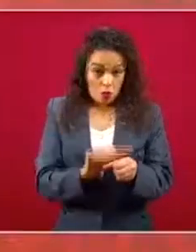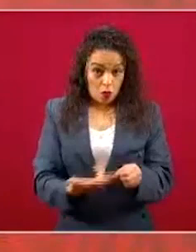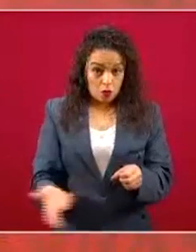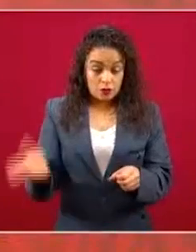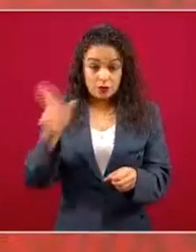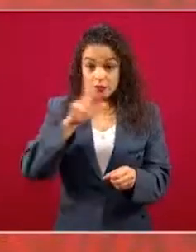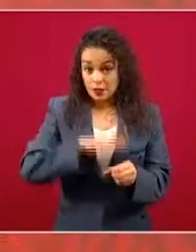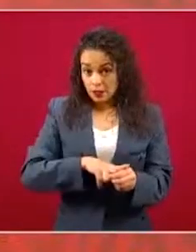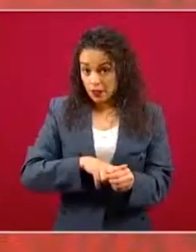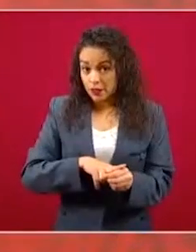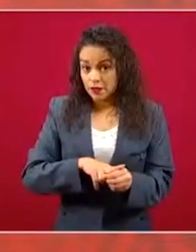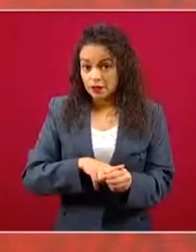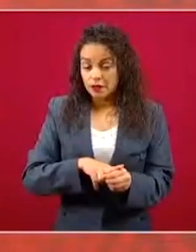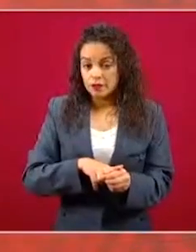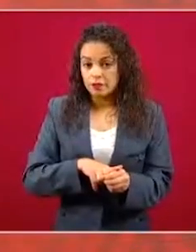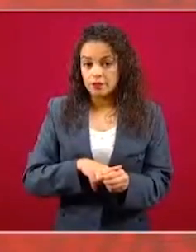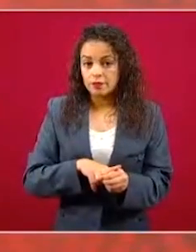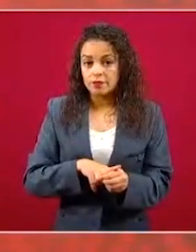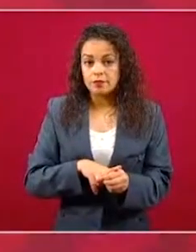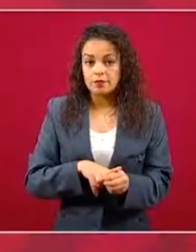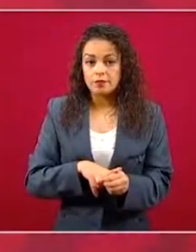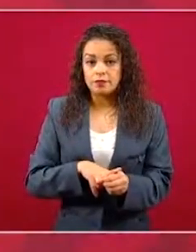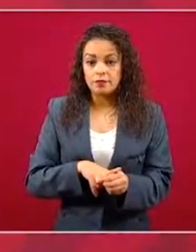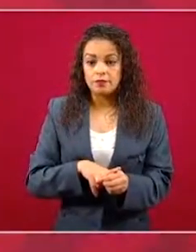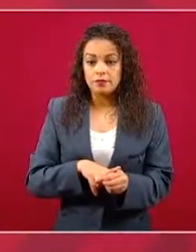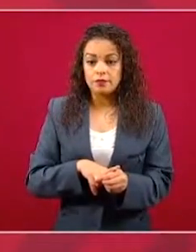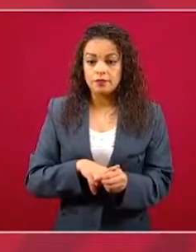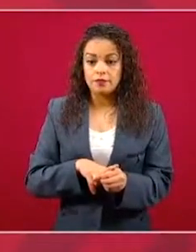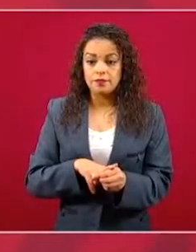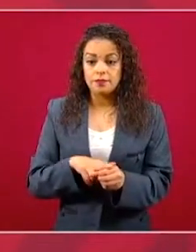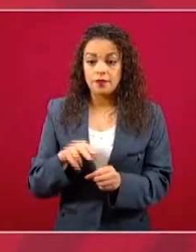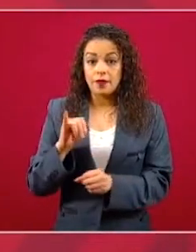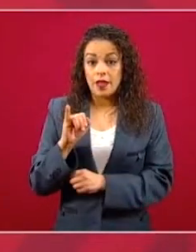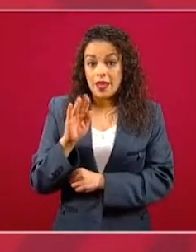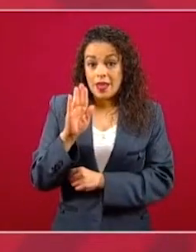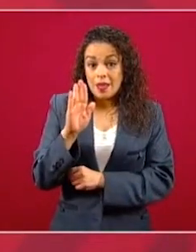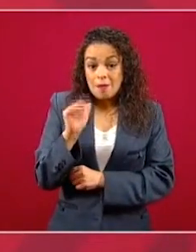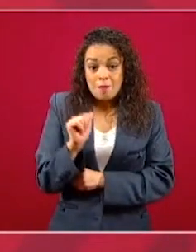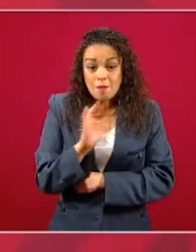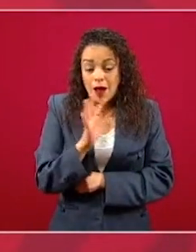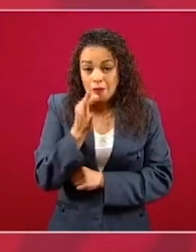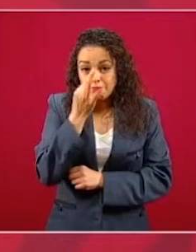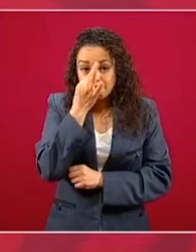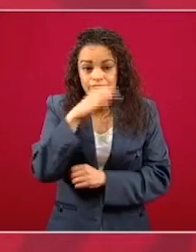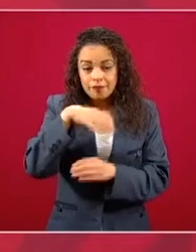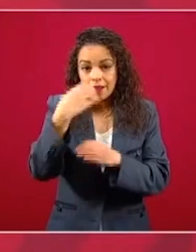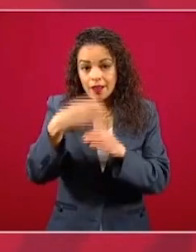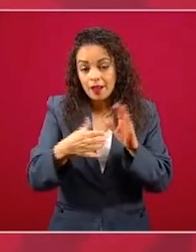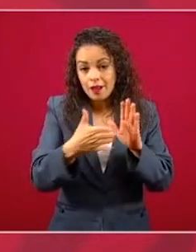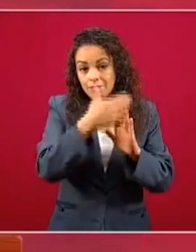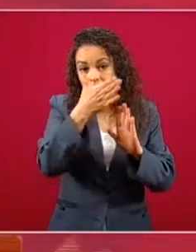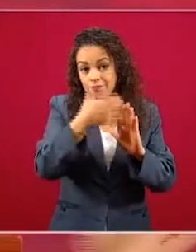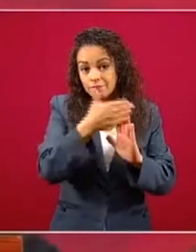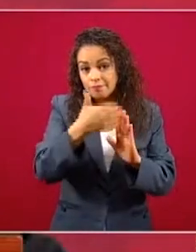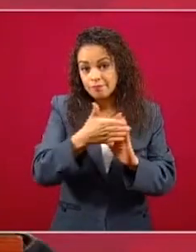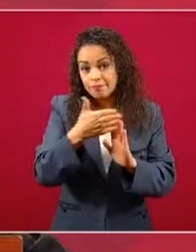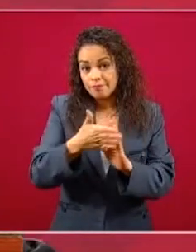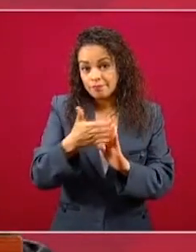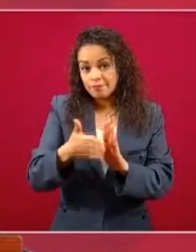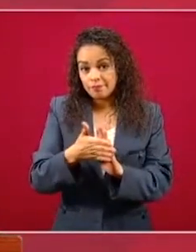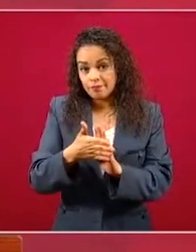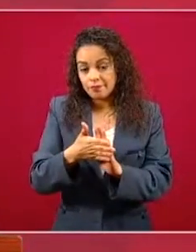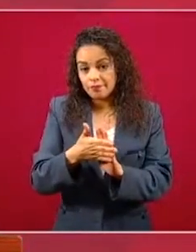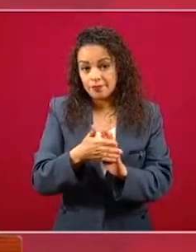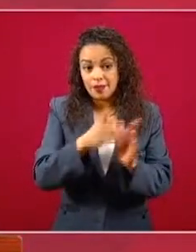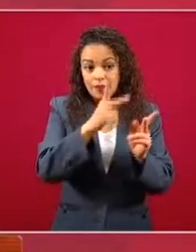que estaban a punto de terminarse, que habían quedado